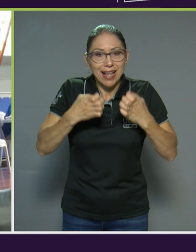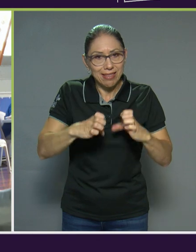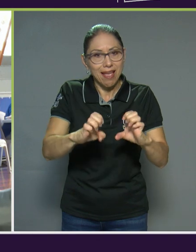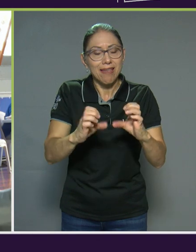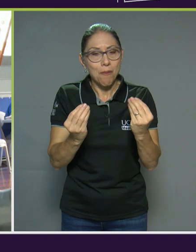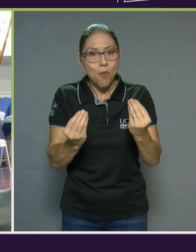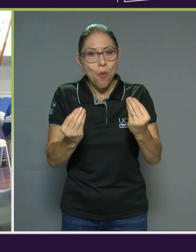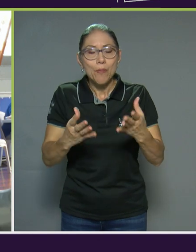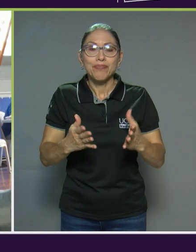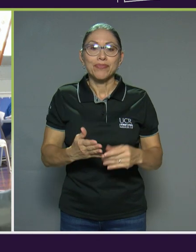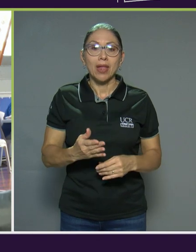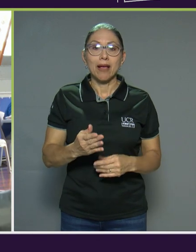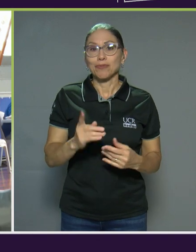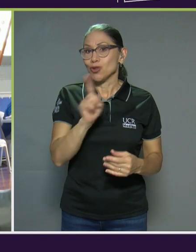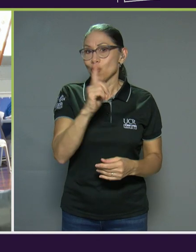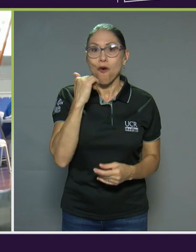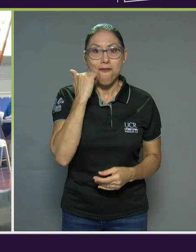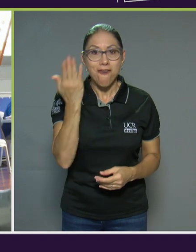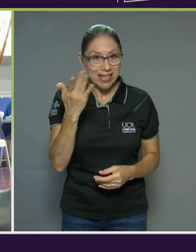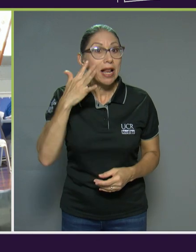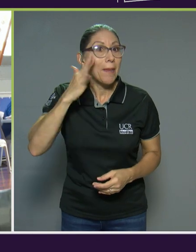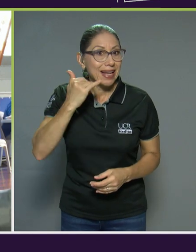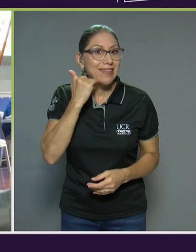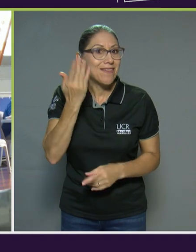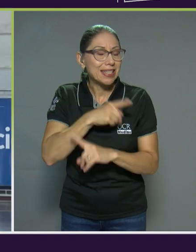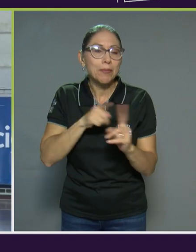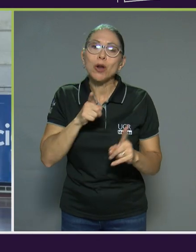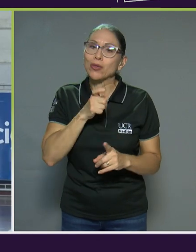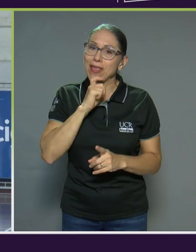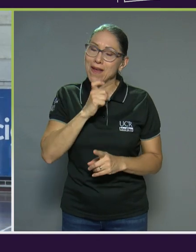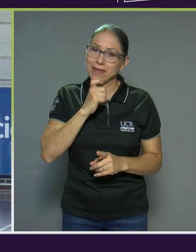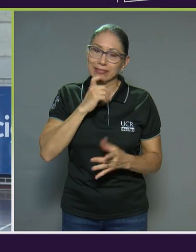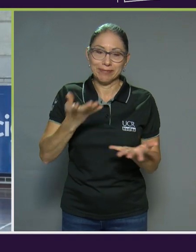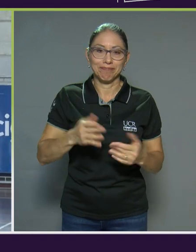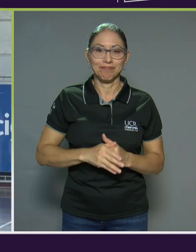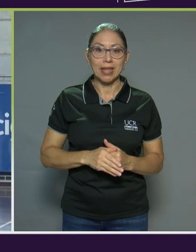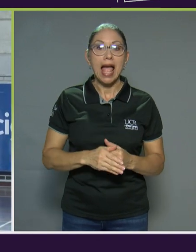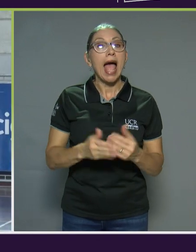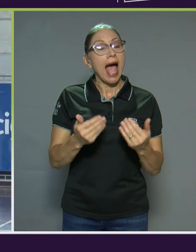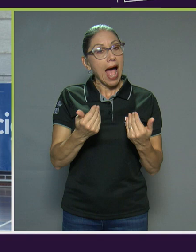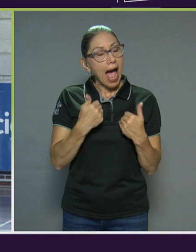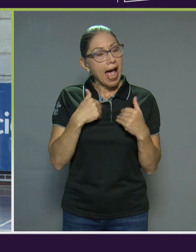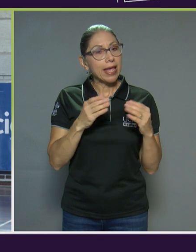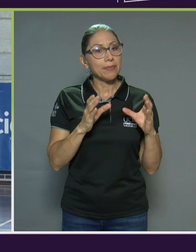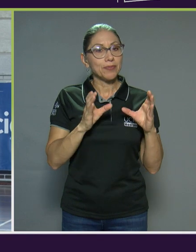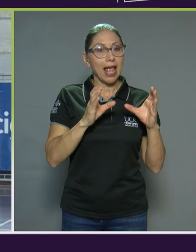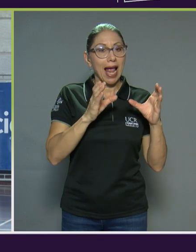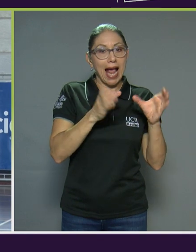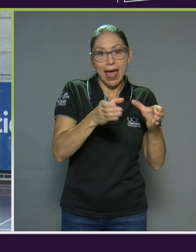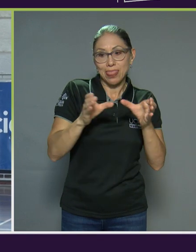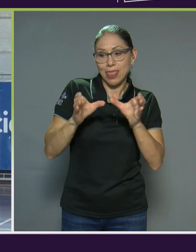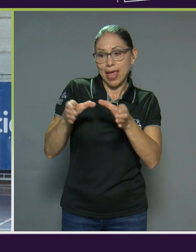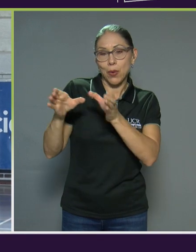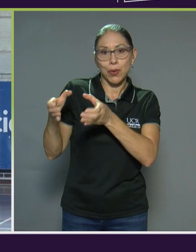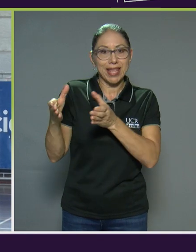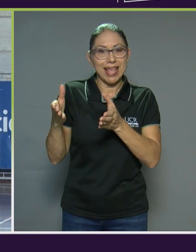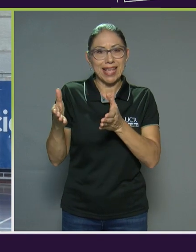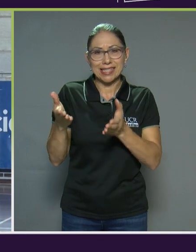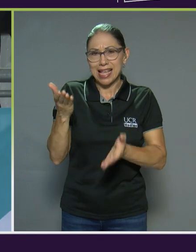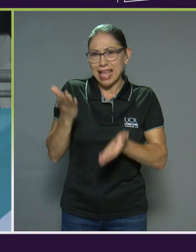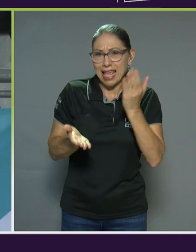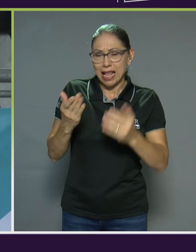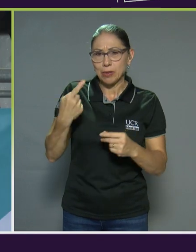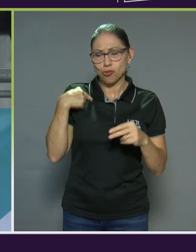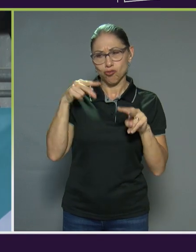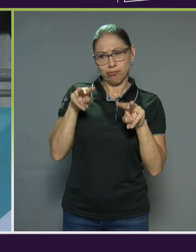Y no es tan fácil, pareciera, pero sí tiene sus complicaciones. Hay categorías de algunos muchachos que uno diría, ¿cómo